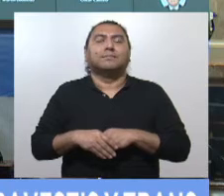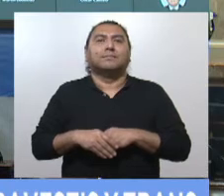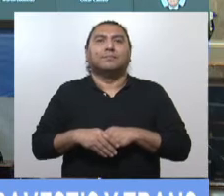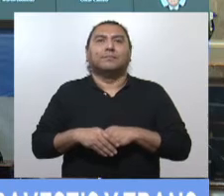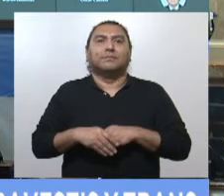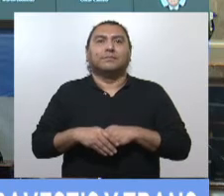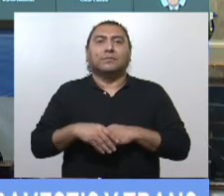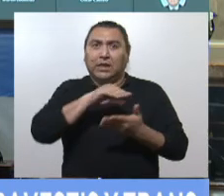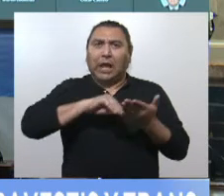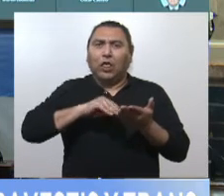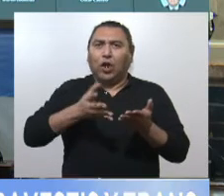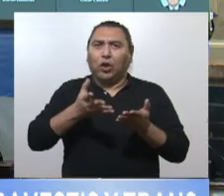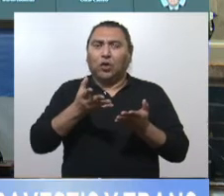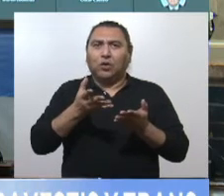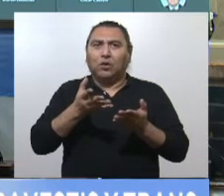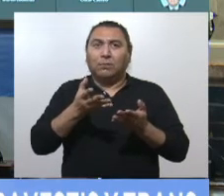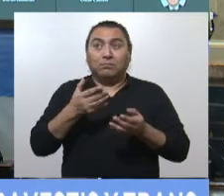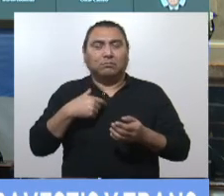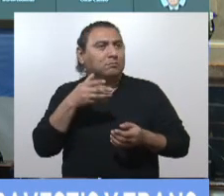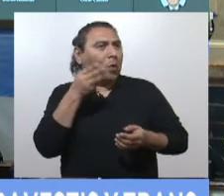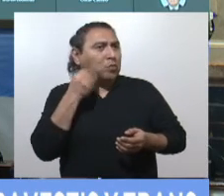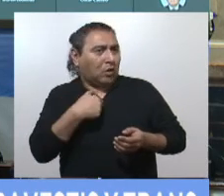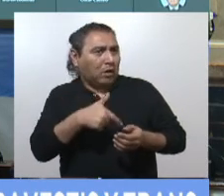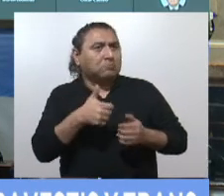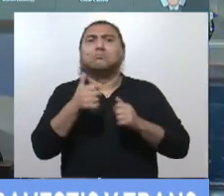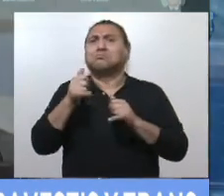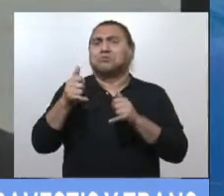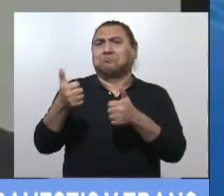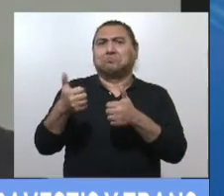¿Me escucha ahora? ¿Me escucha? Ahora sí.